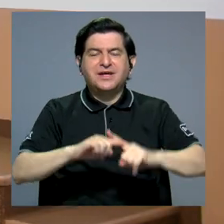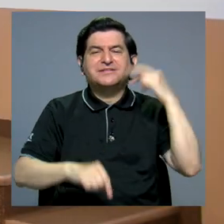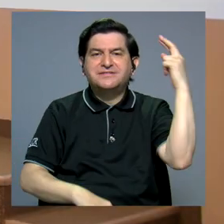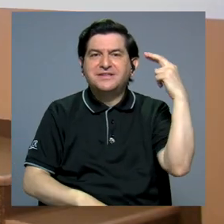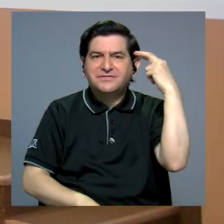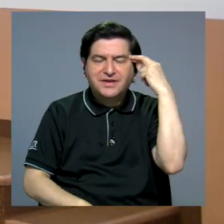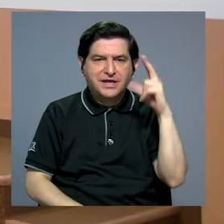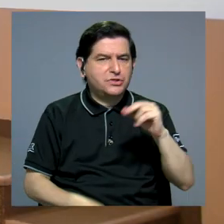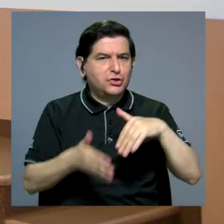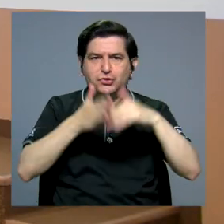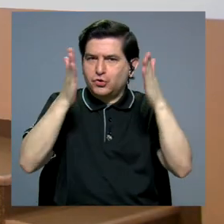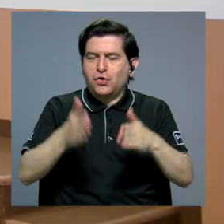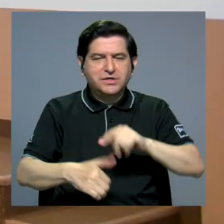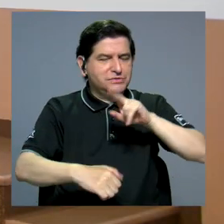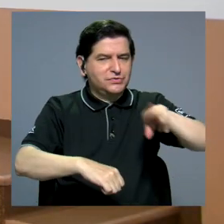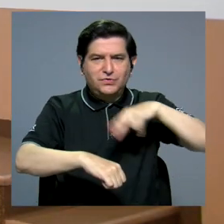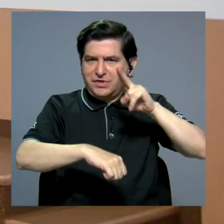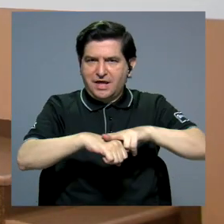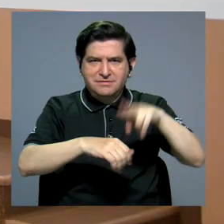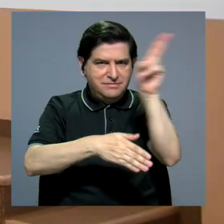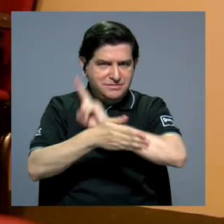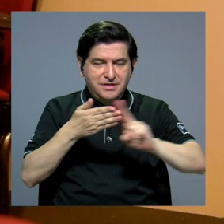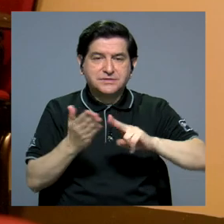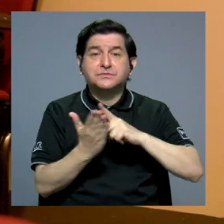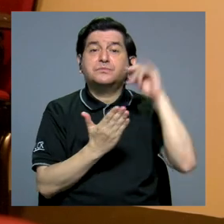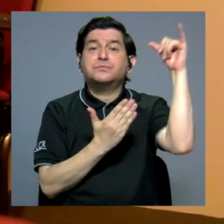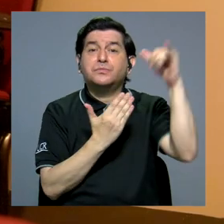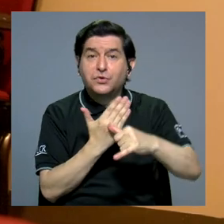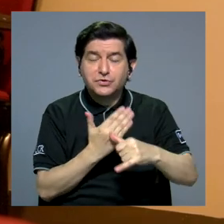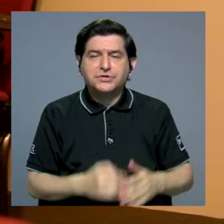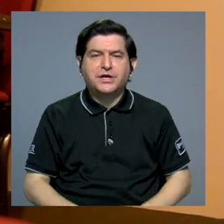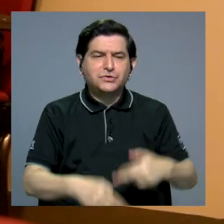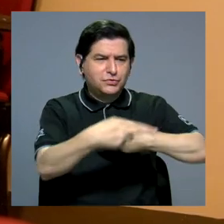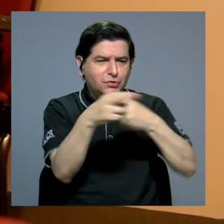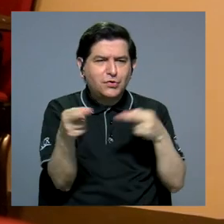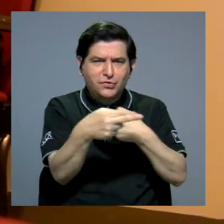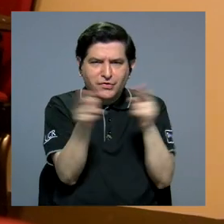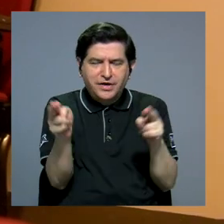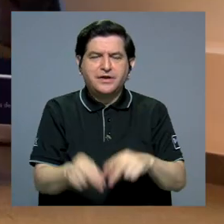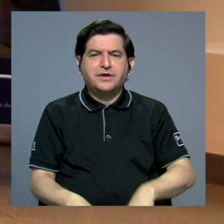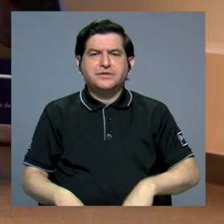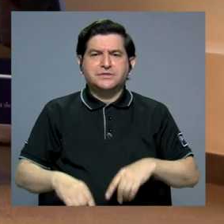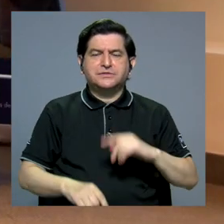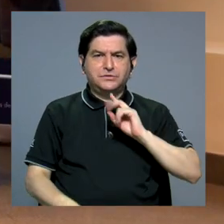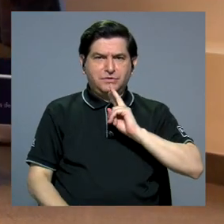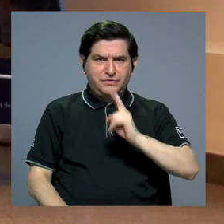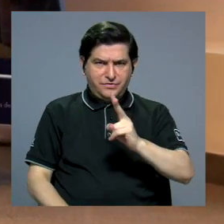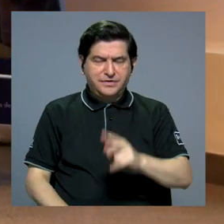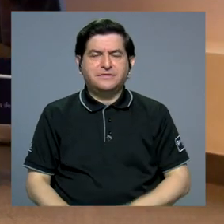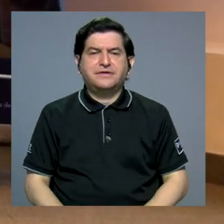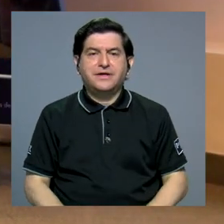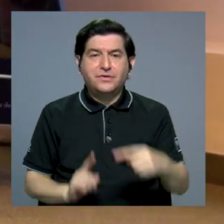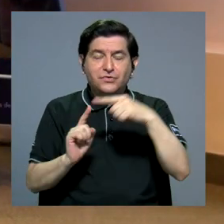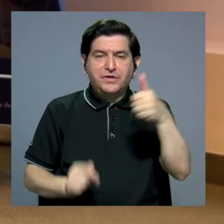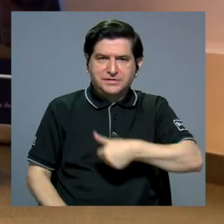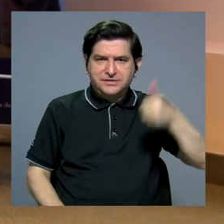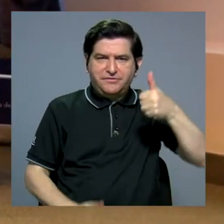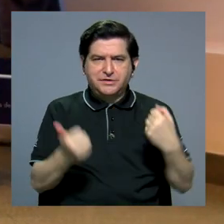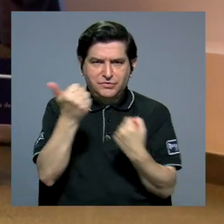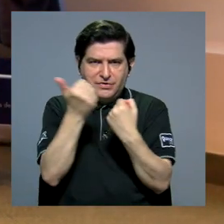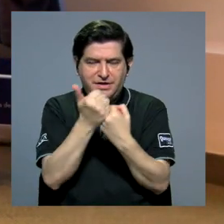por diversos motivos no son estudiantes regulares de la universidad. El proyecto de regionalización real que es apoyado desde la rectoría